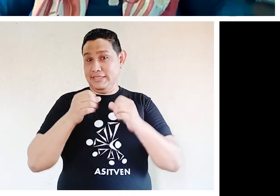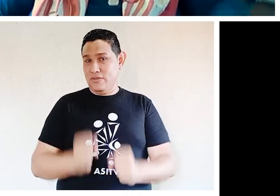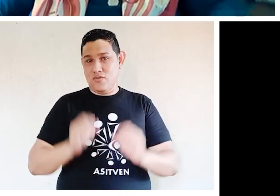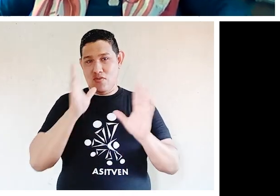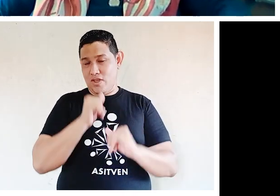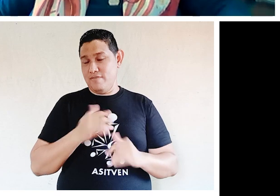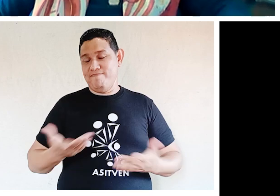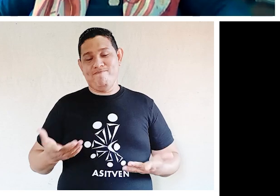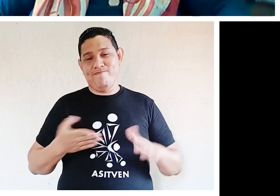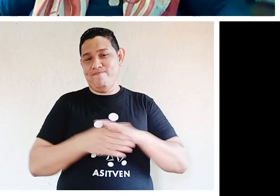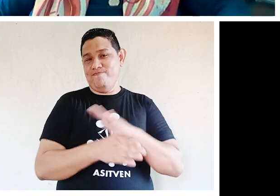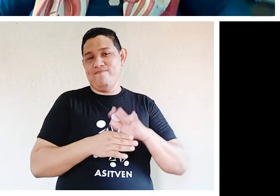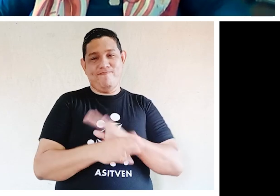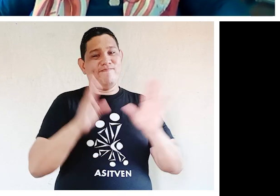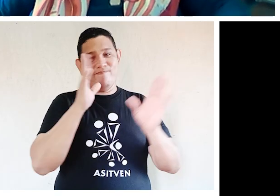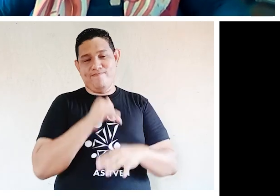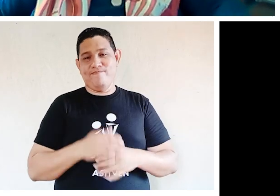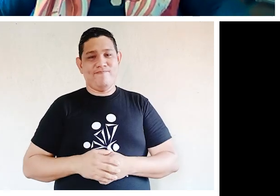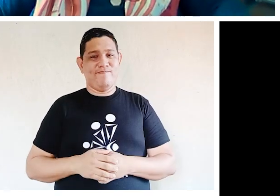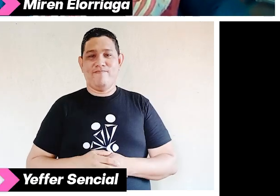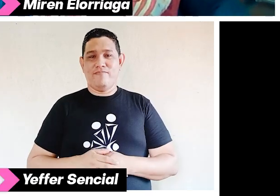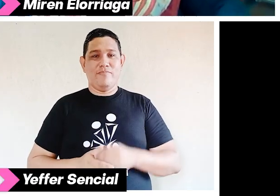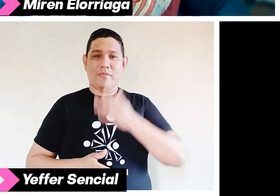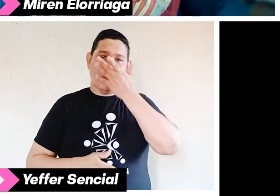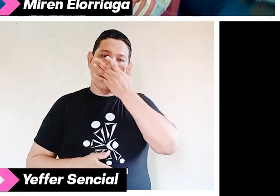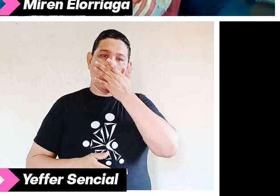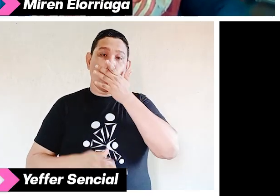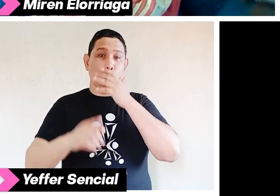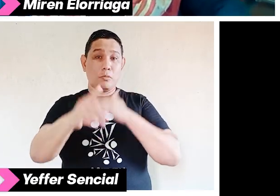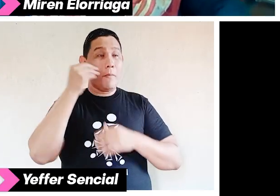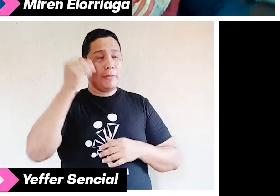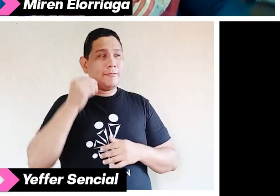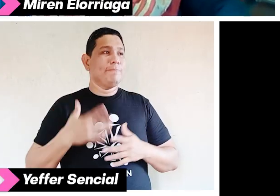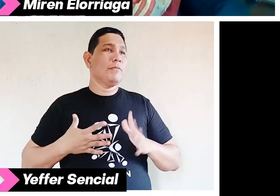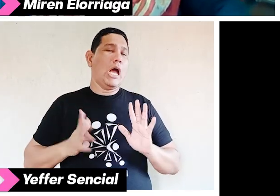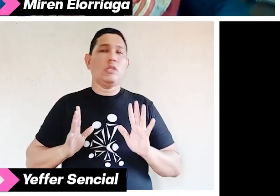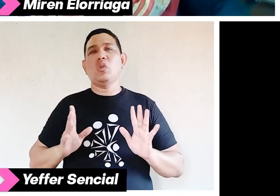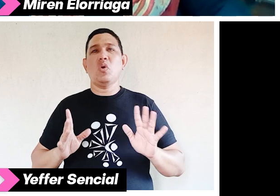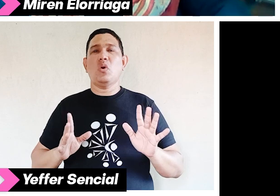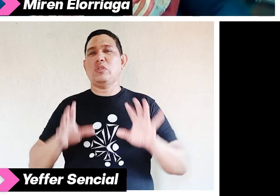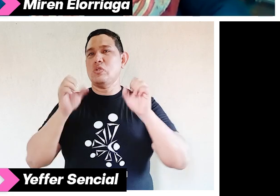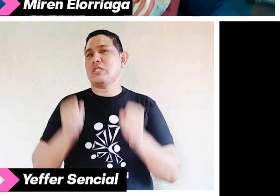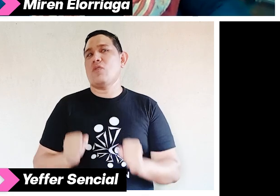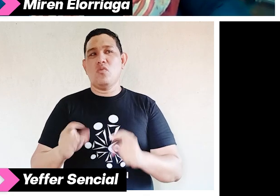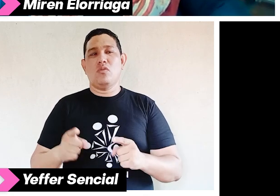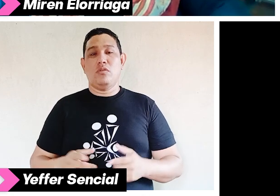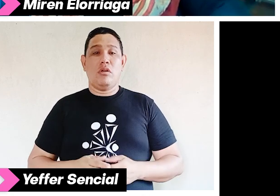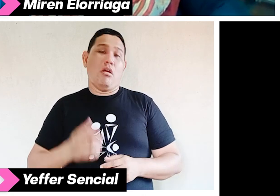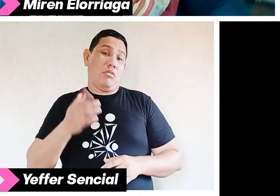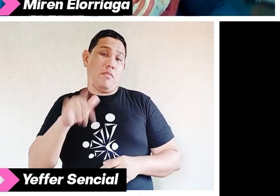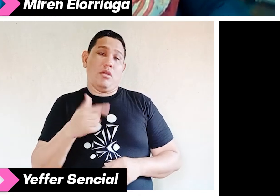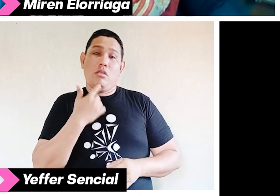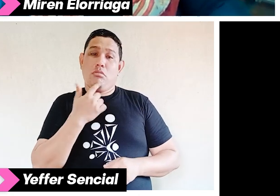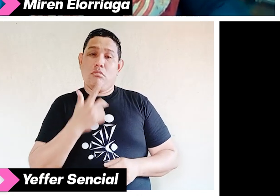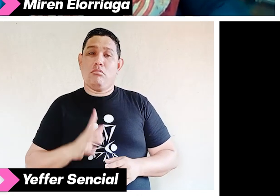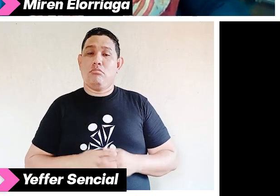accesible. No hay por qué, no hay por qué pensarlo dos veces. Y aquello de que, bueno, pero aunque